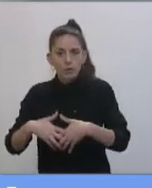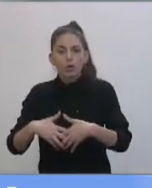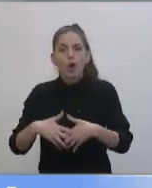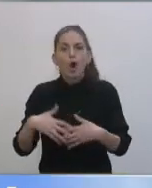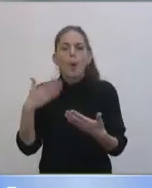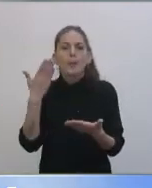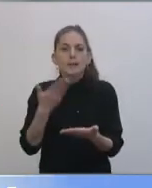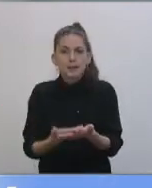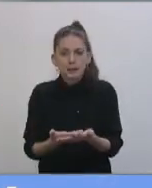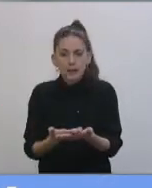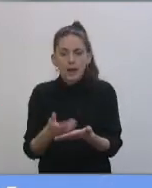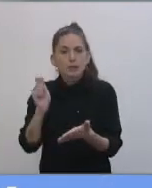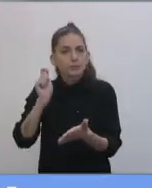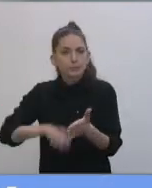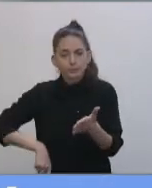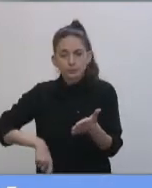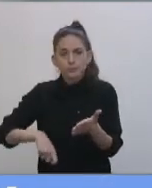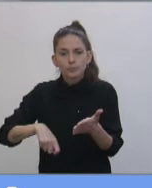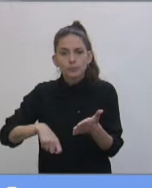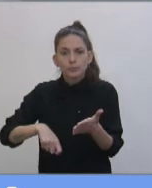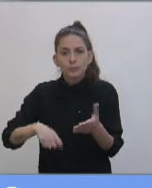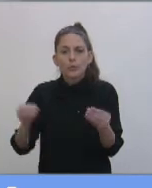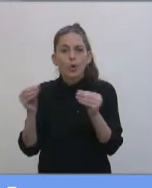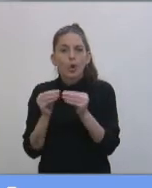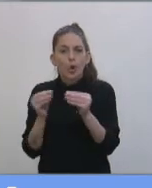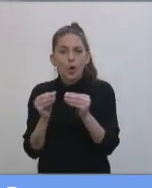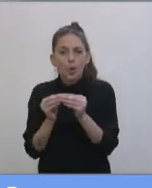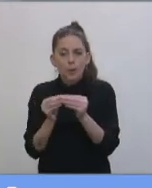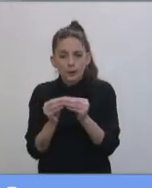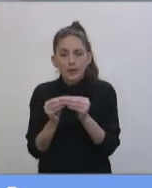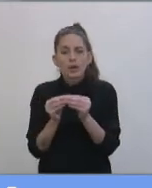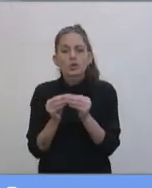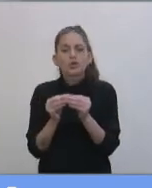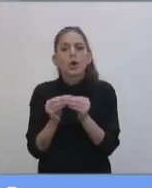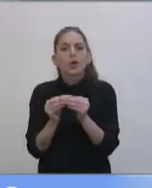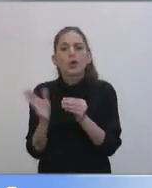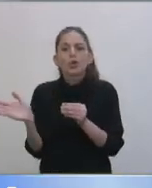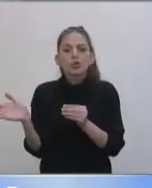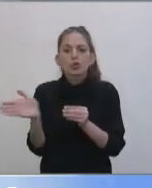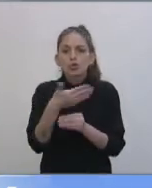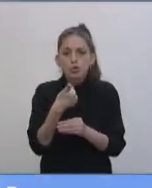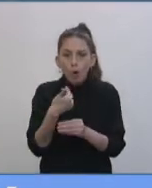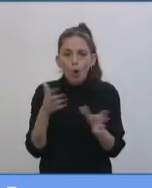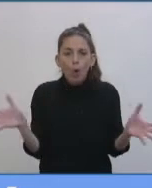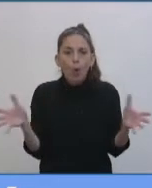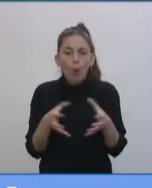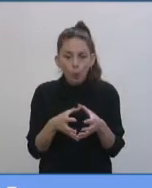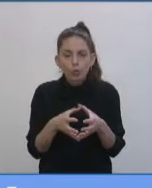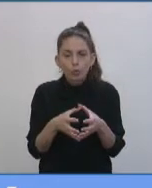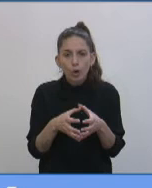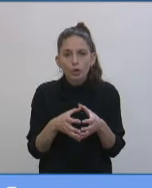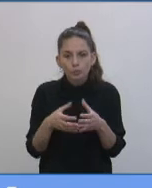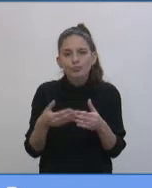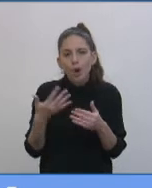presentado con la firma de compañeros de bancada, vamos a llegar a un acuerdo una vez más